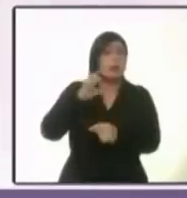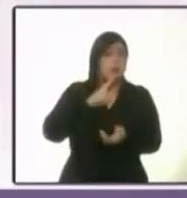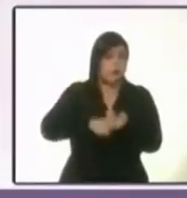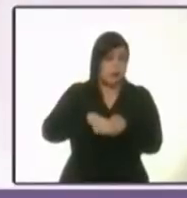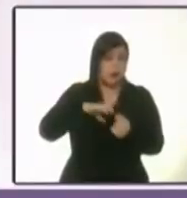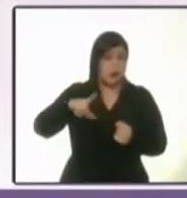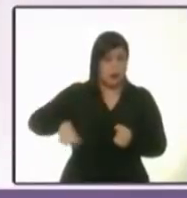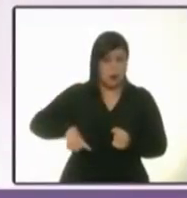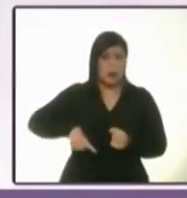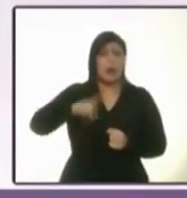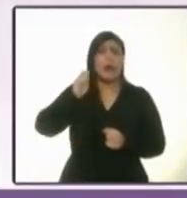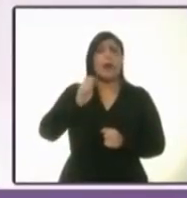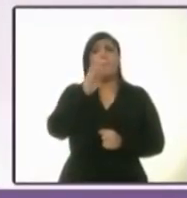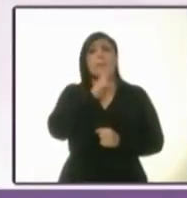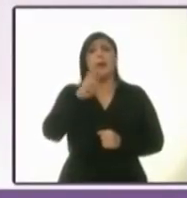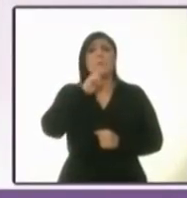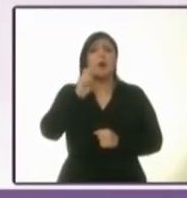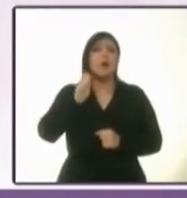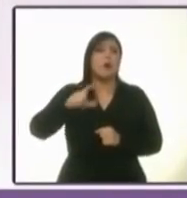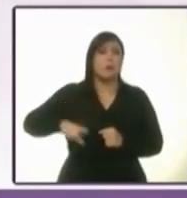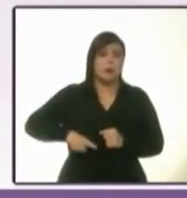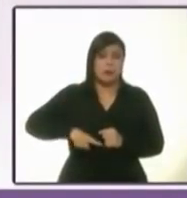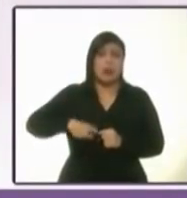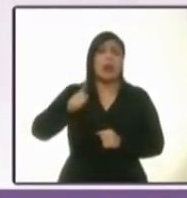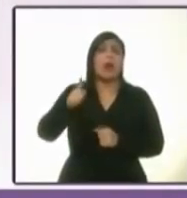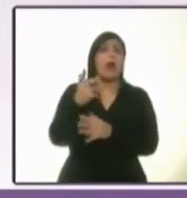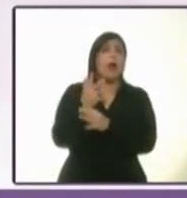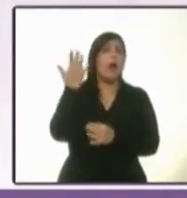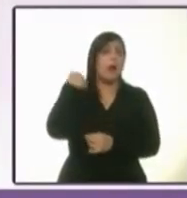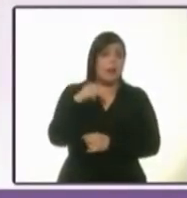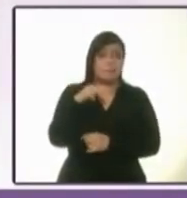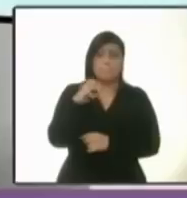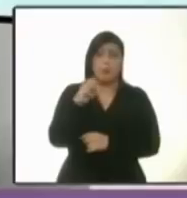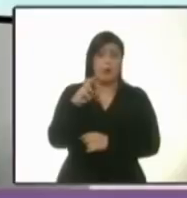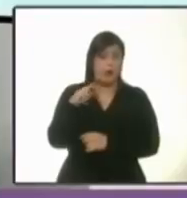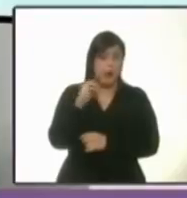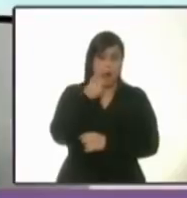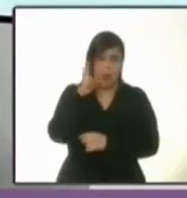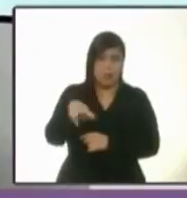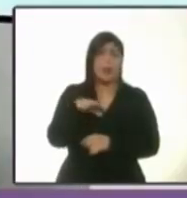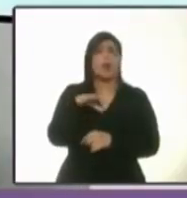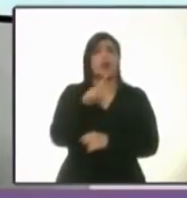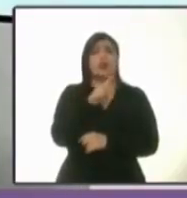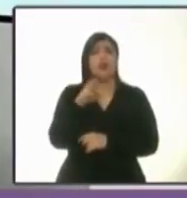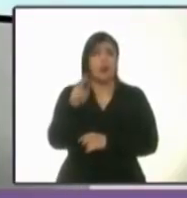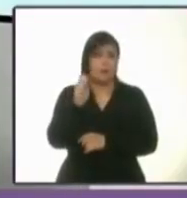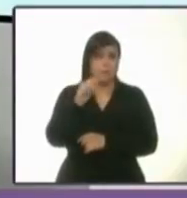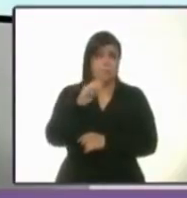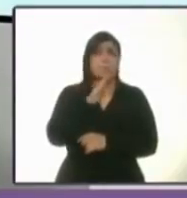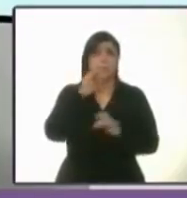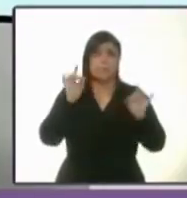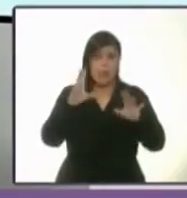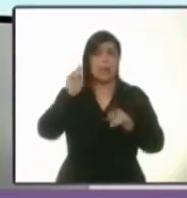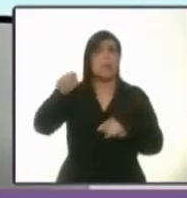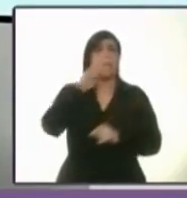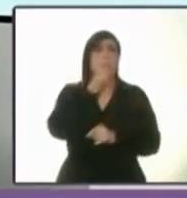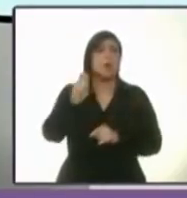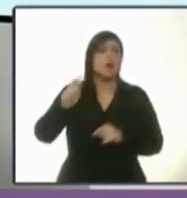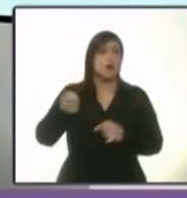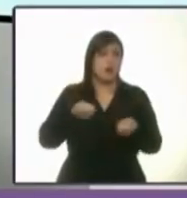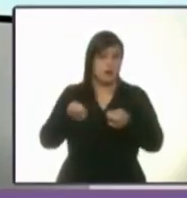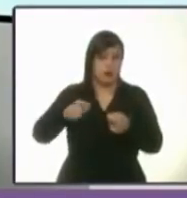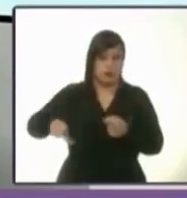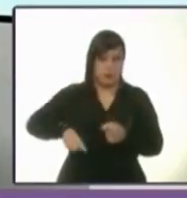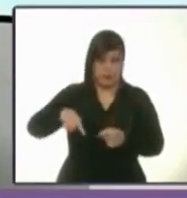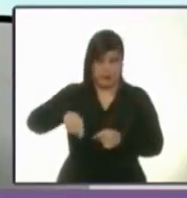criticando, iba a ser el mejor. Ellos nos dijeron que el doctor Mancera iba a ser el mejor gobernante. Igual que hoy